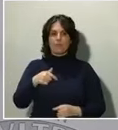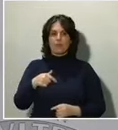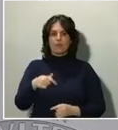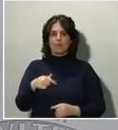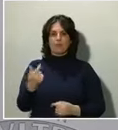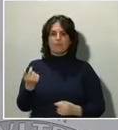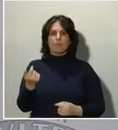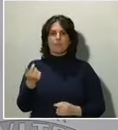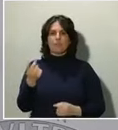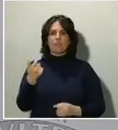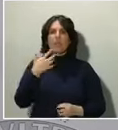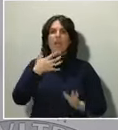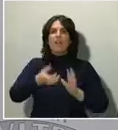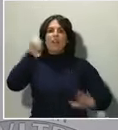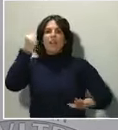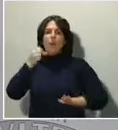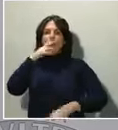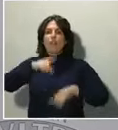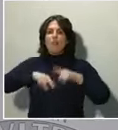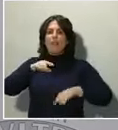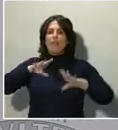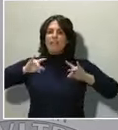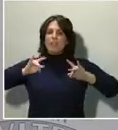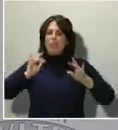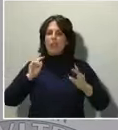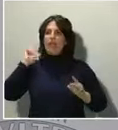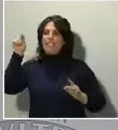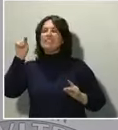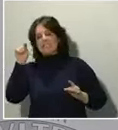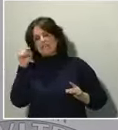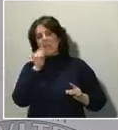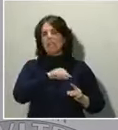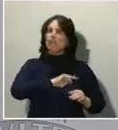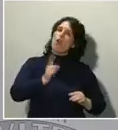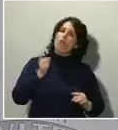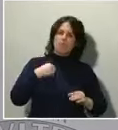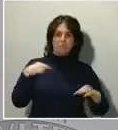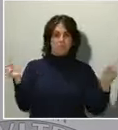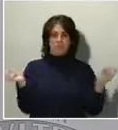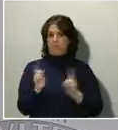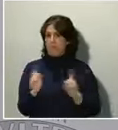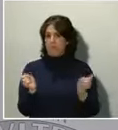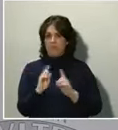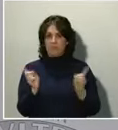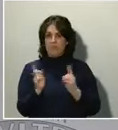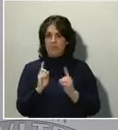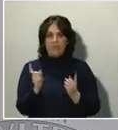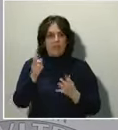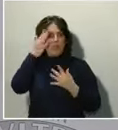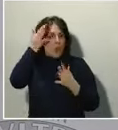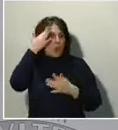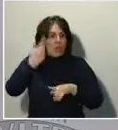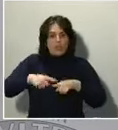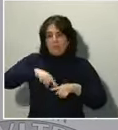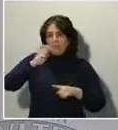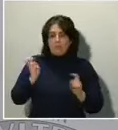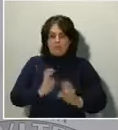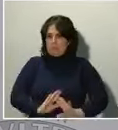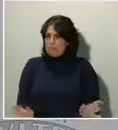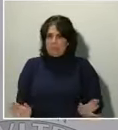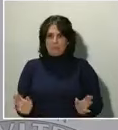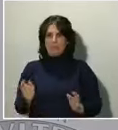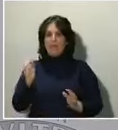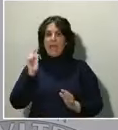cuestiones fronterizas, territoriales, no distingue de clases ni tampoco de ideologías. Por tanto, esta es una pandemia que estamos